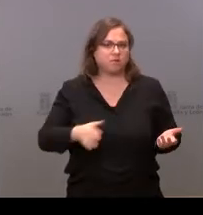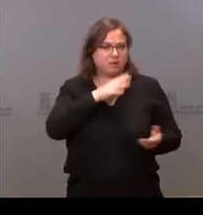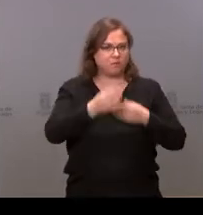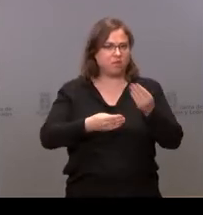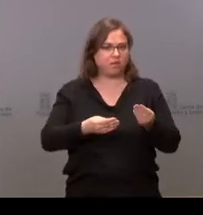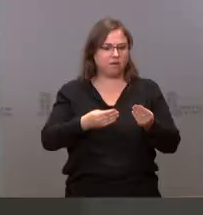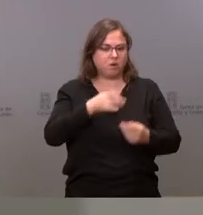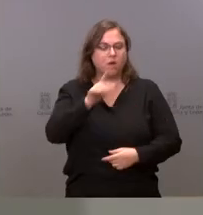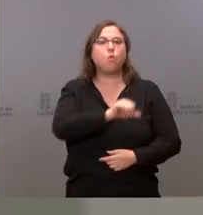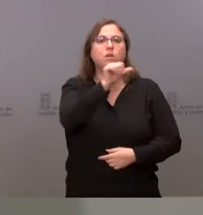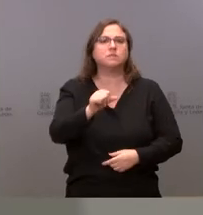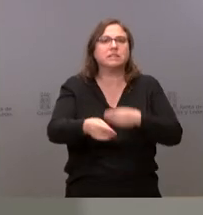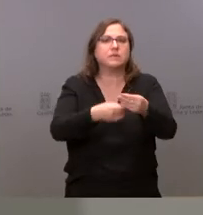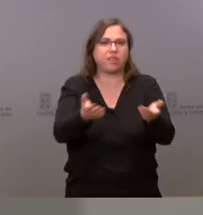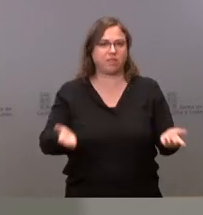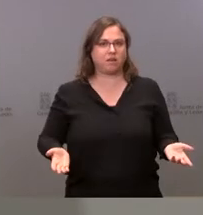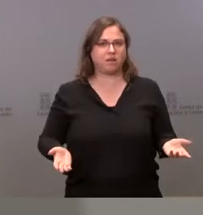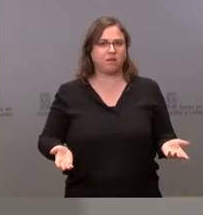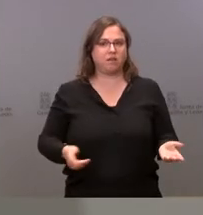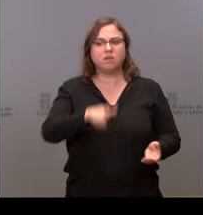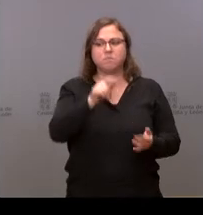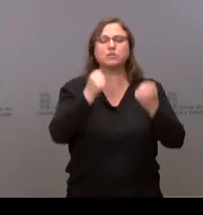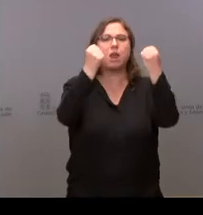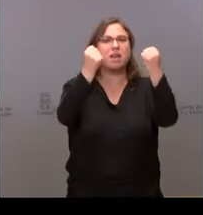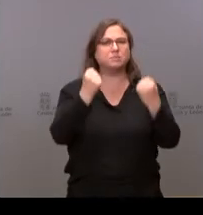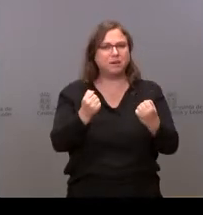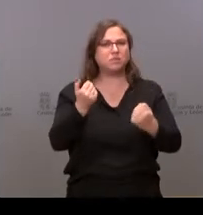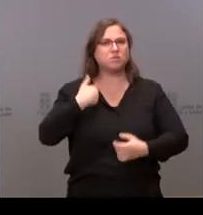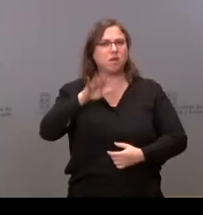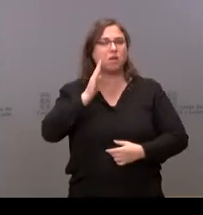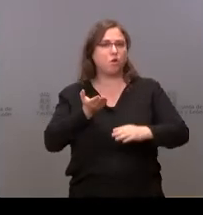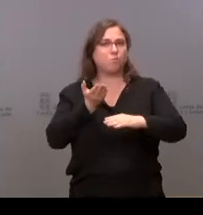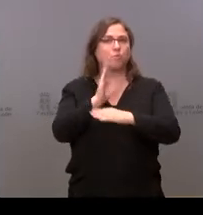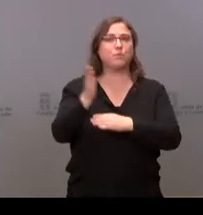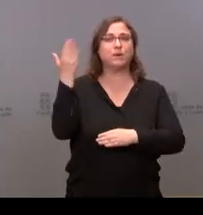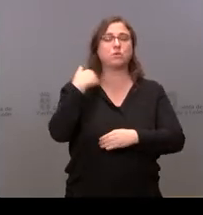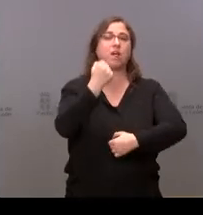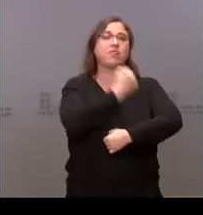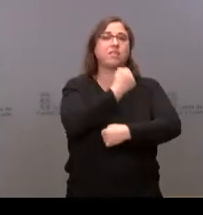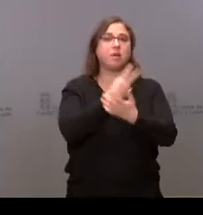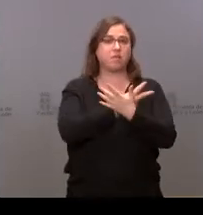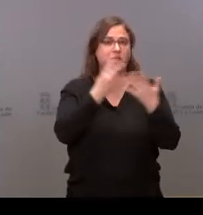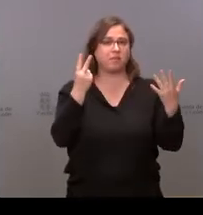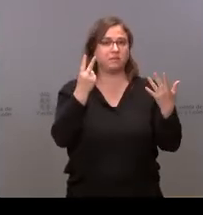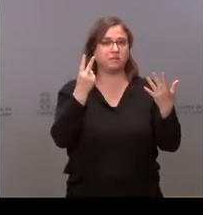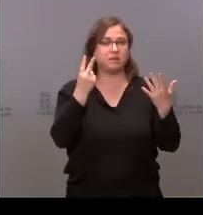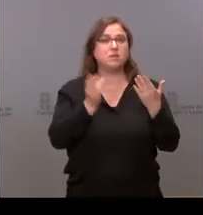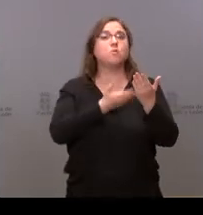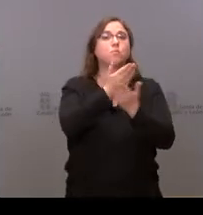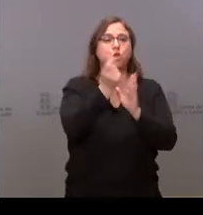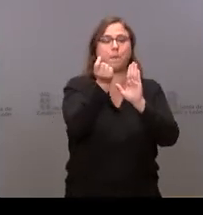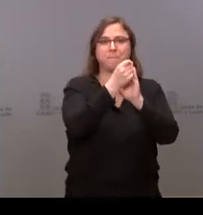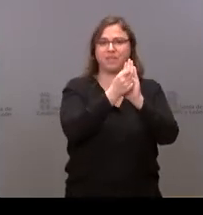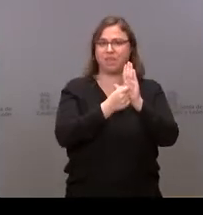hacer ustedes? los expertos les habían propuesto el pasado 17 de diciembre unas medidas que eran